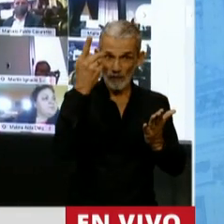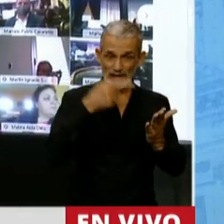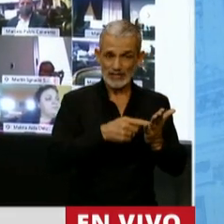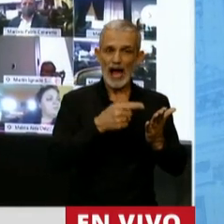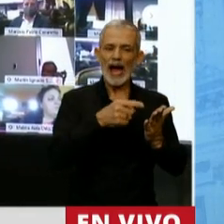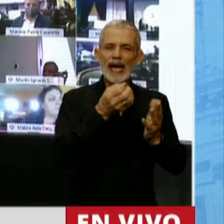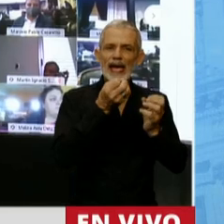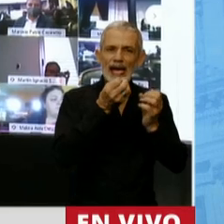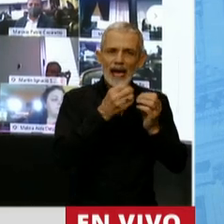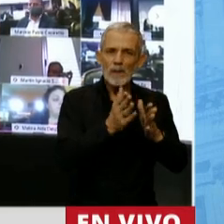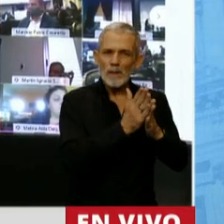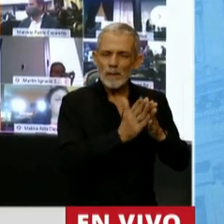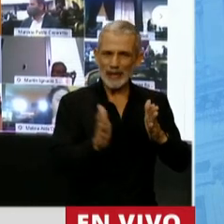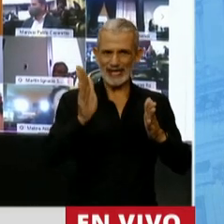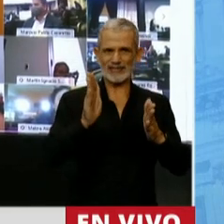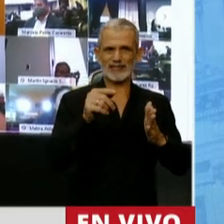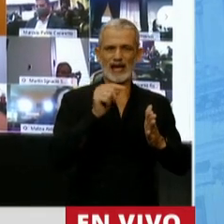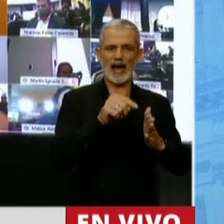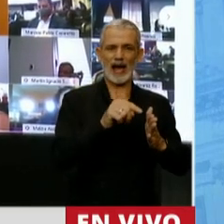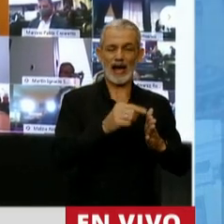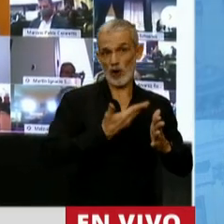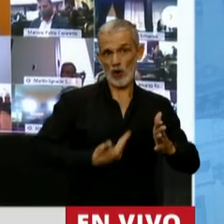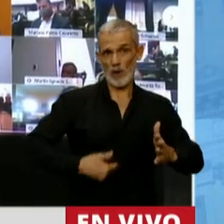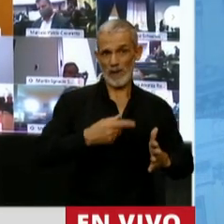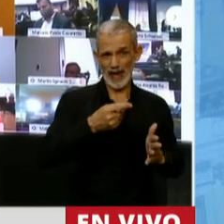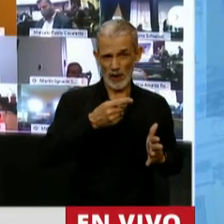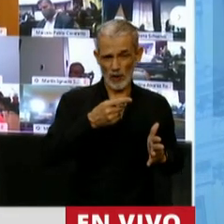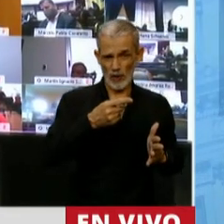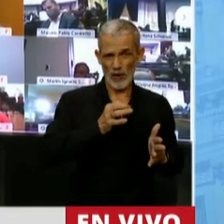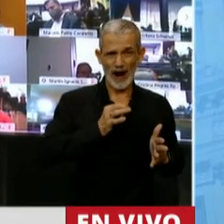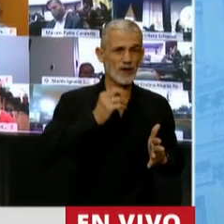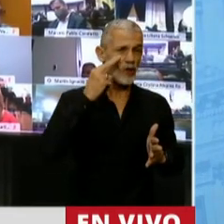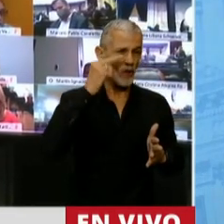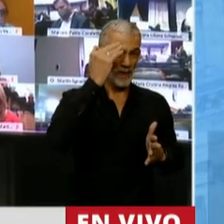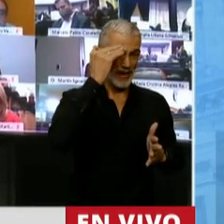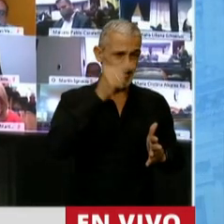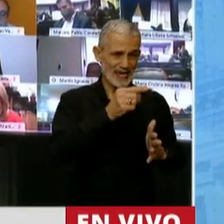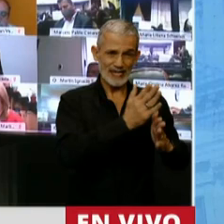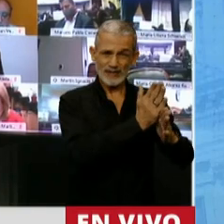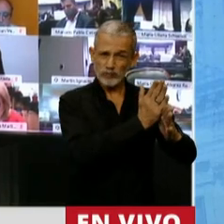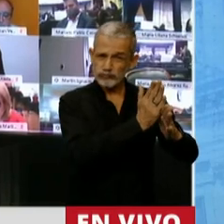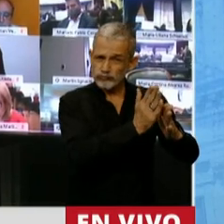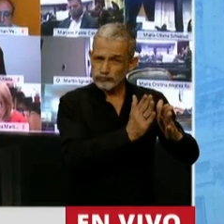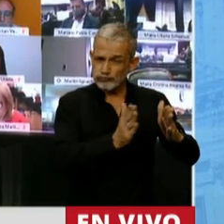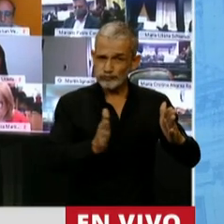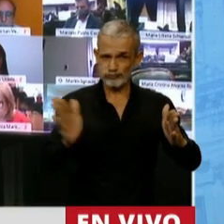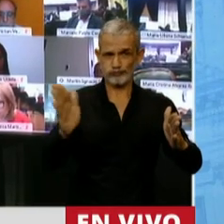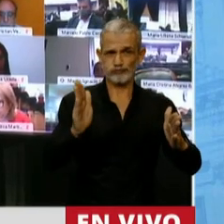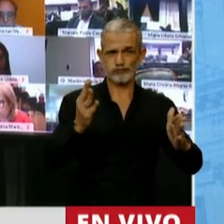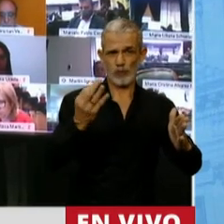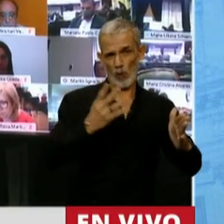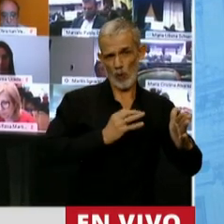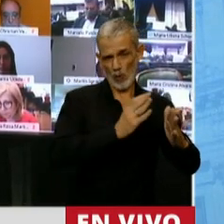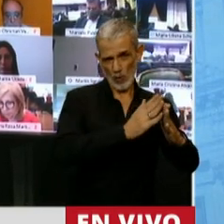la gestión que lleva adelante el gobierno presidido por Mauricio Macri.